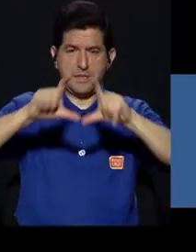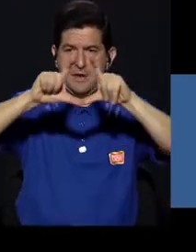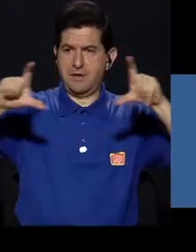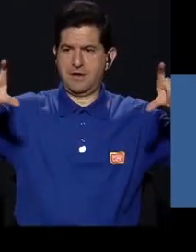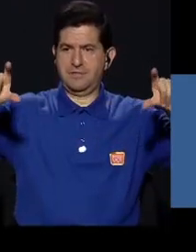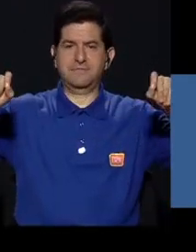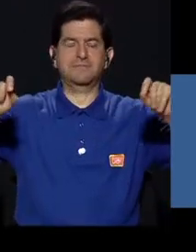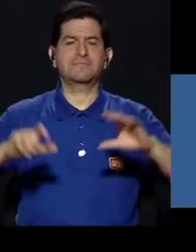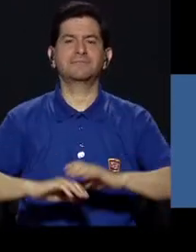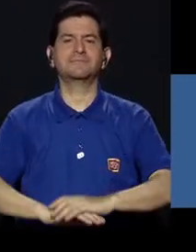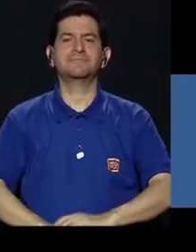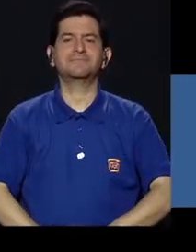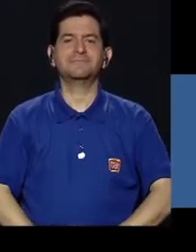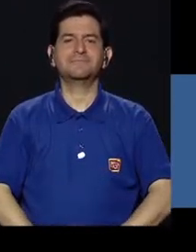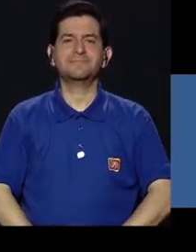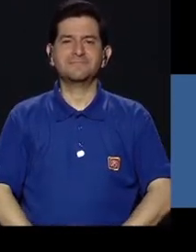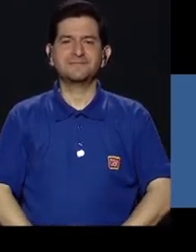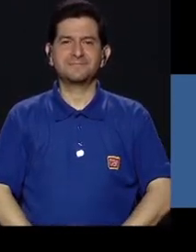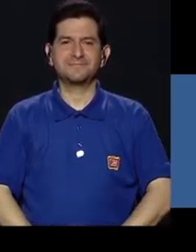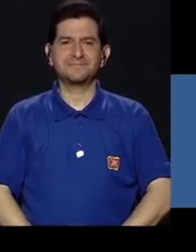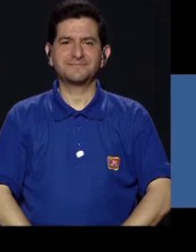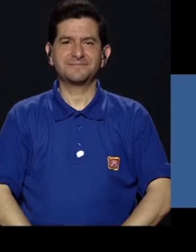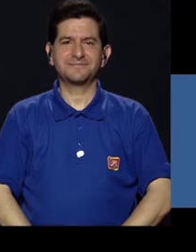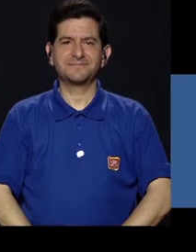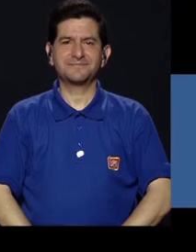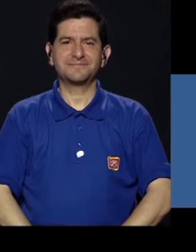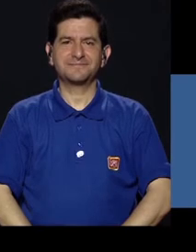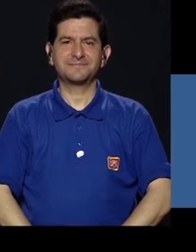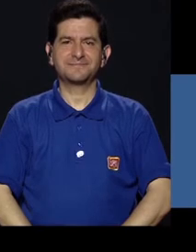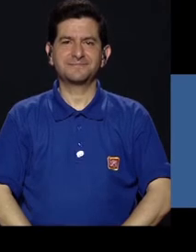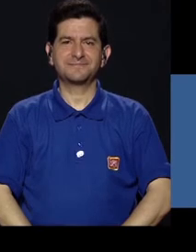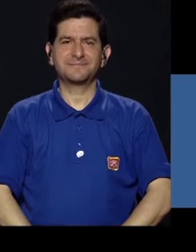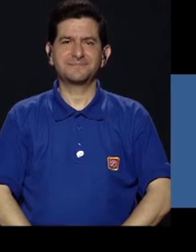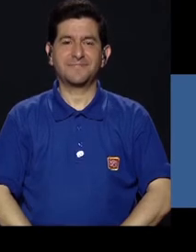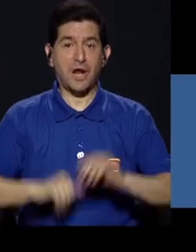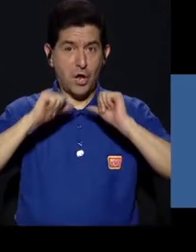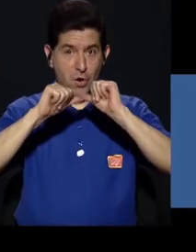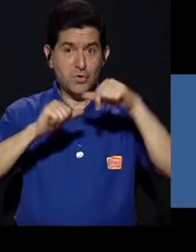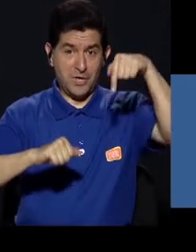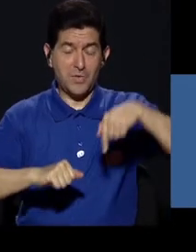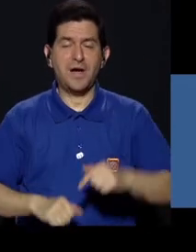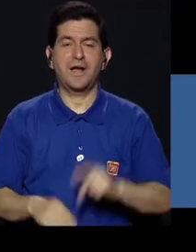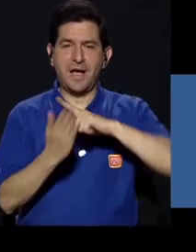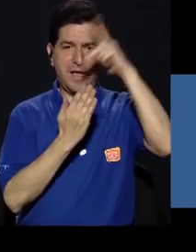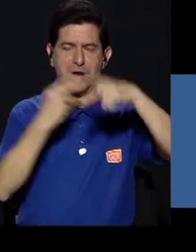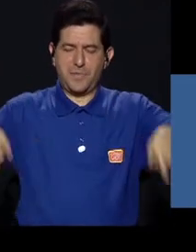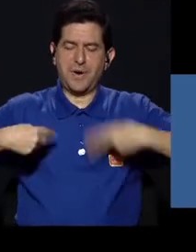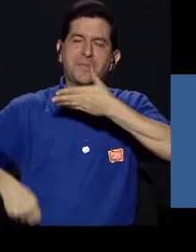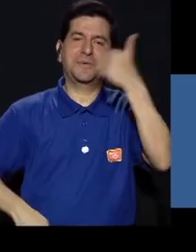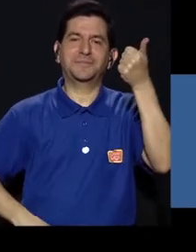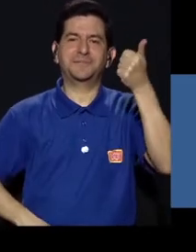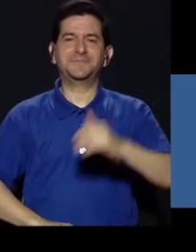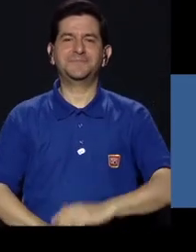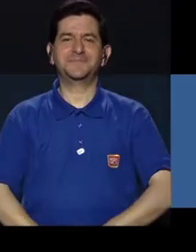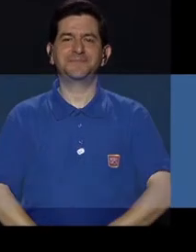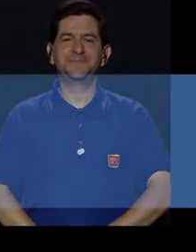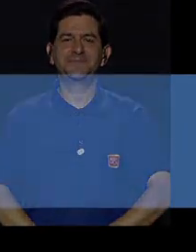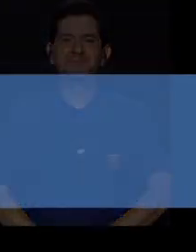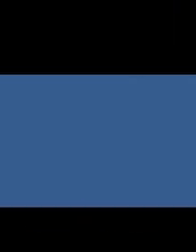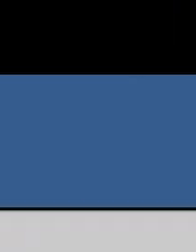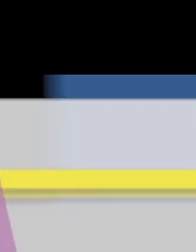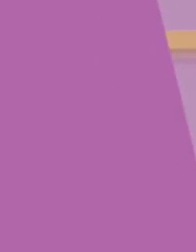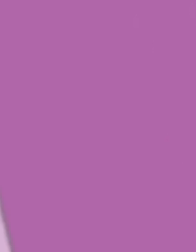la página web carlos.cr barra inclinada plan de gobierno. Continúe con más de Vivir Mejor.